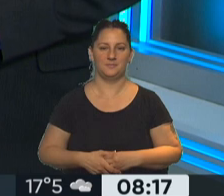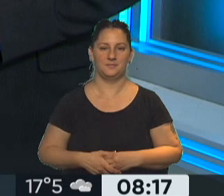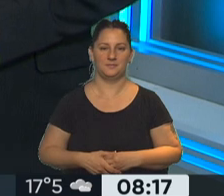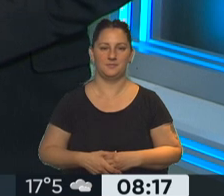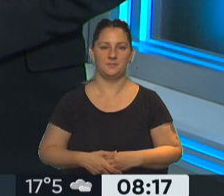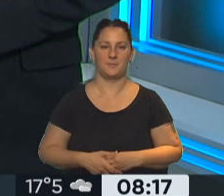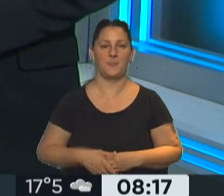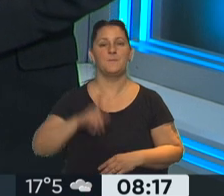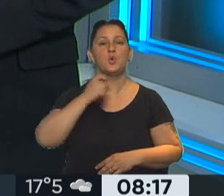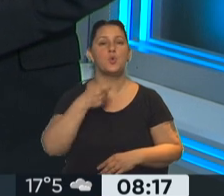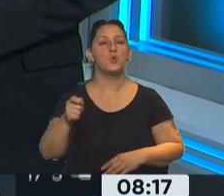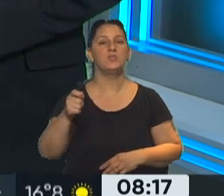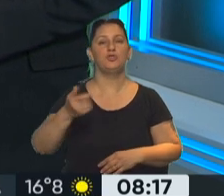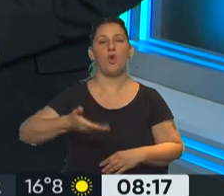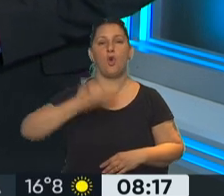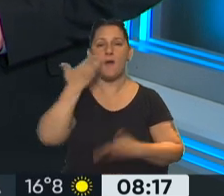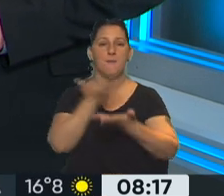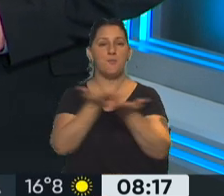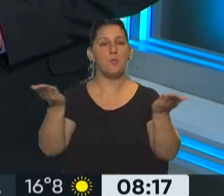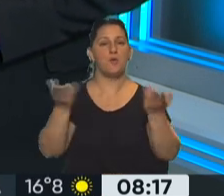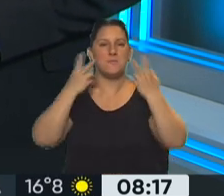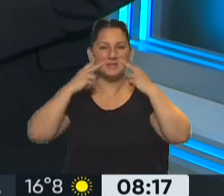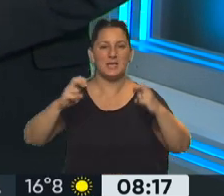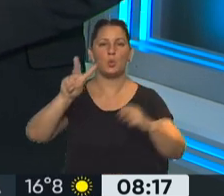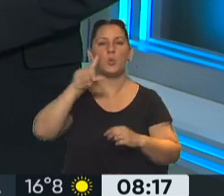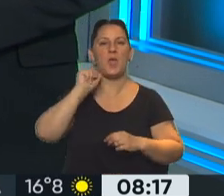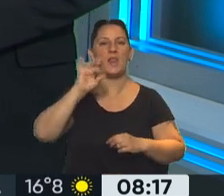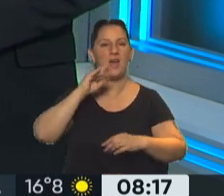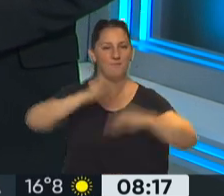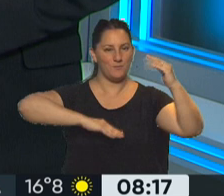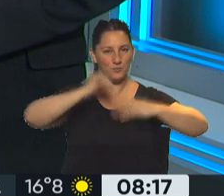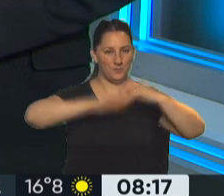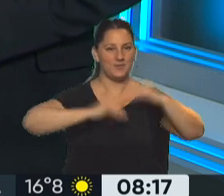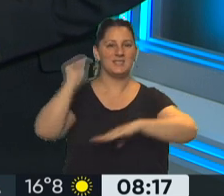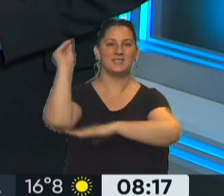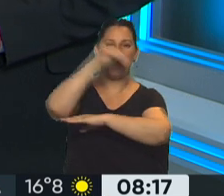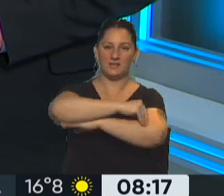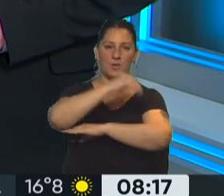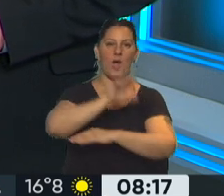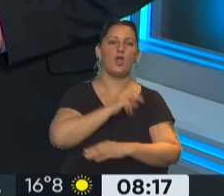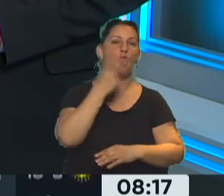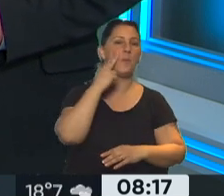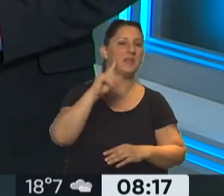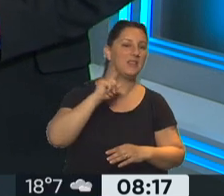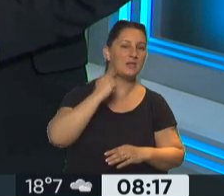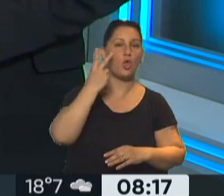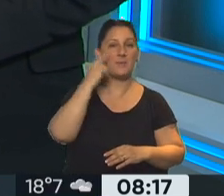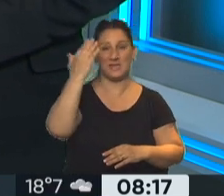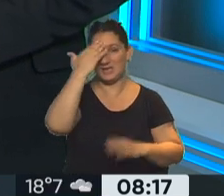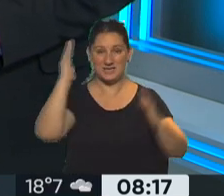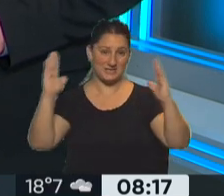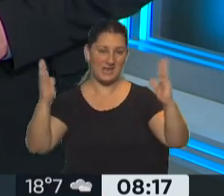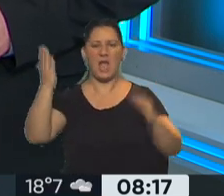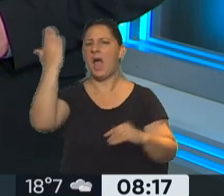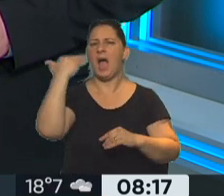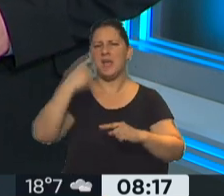En el juicio oral y público por la causa vialidad, la causa por la obra pública en Santa Cruz, entre 2003 y 2015, ayer hubo